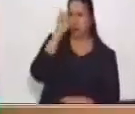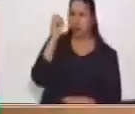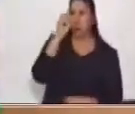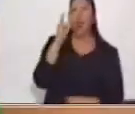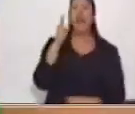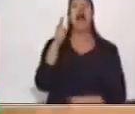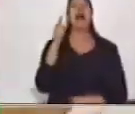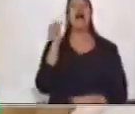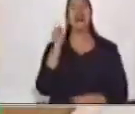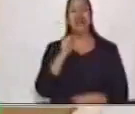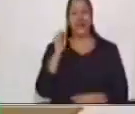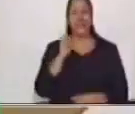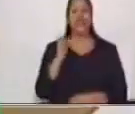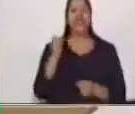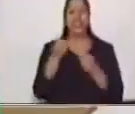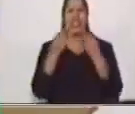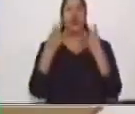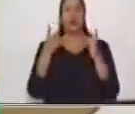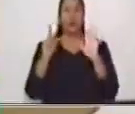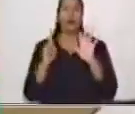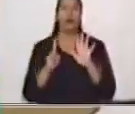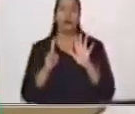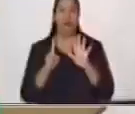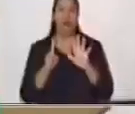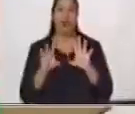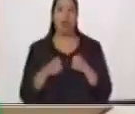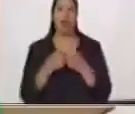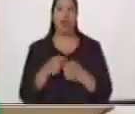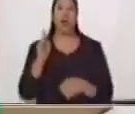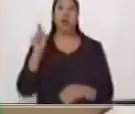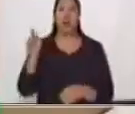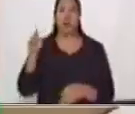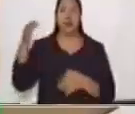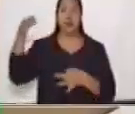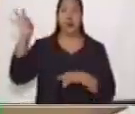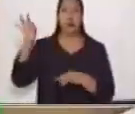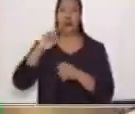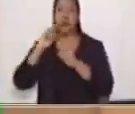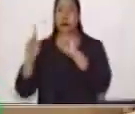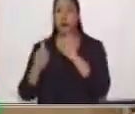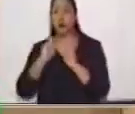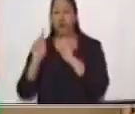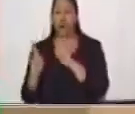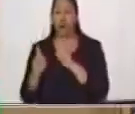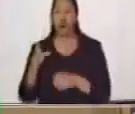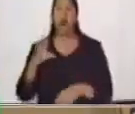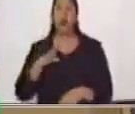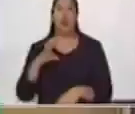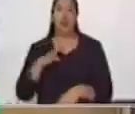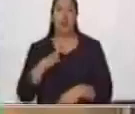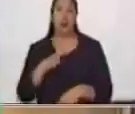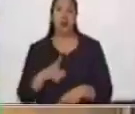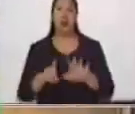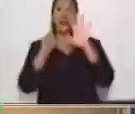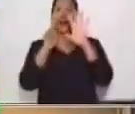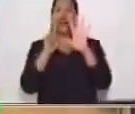número seis. Esto quiere decir que en esta encuesta hay seis niños que tienen un hermano.